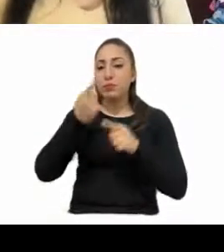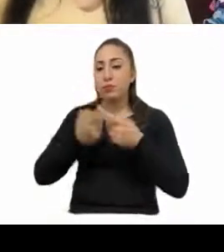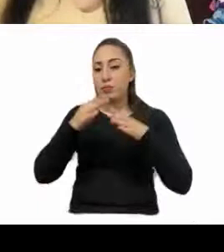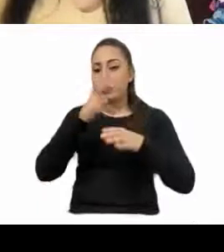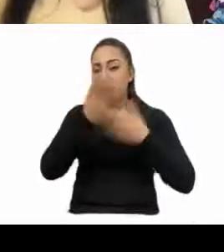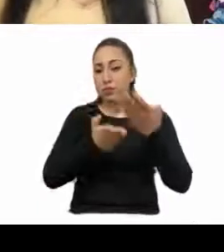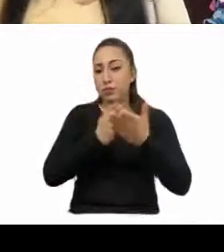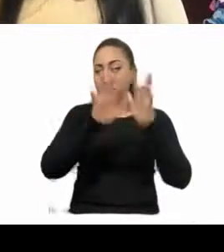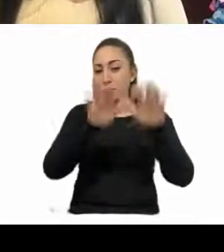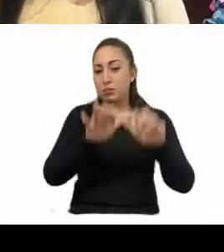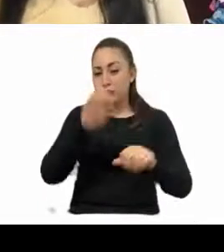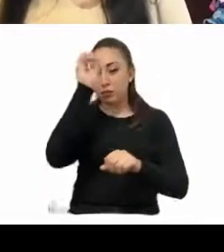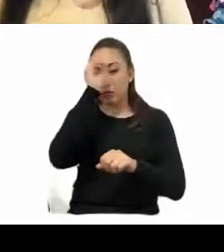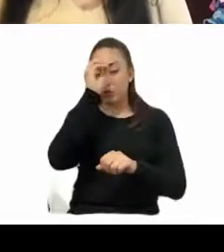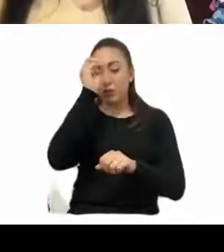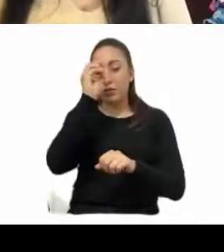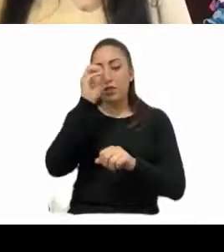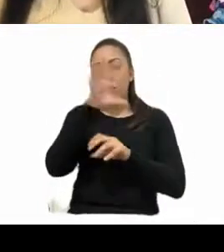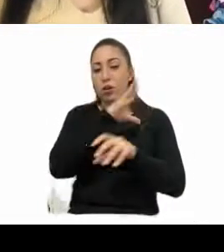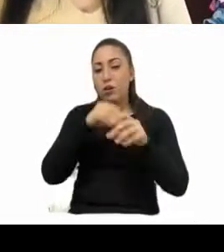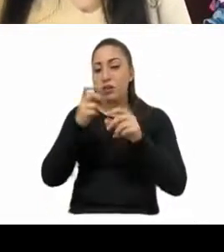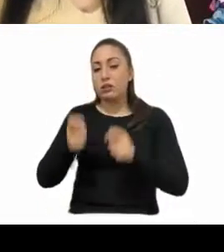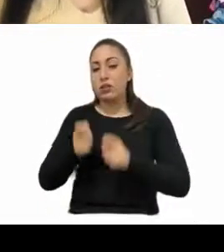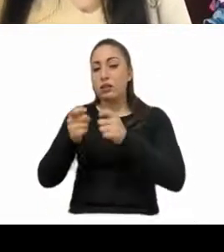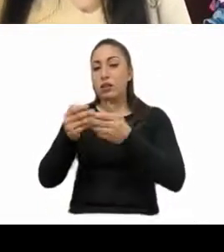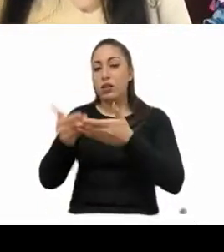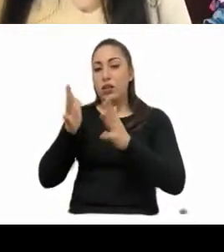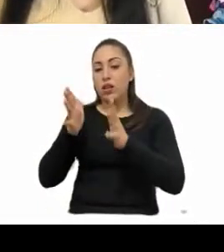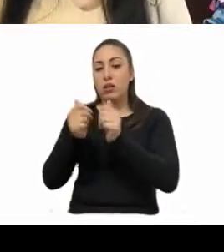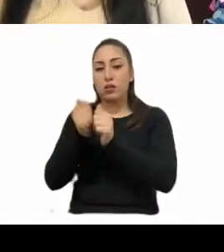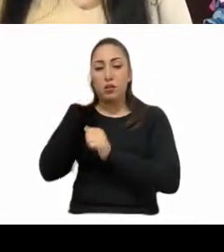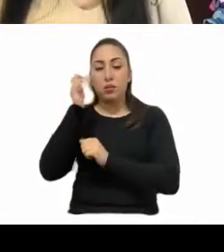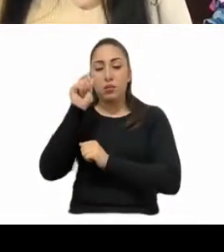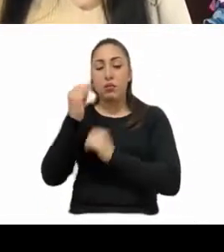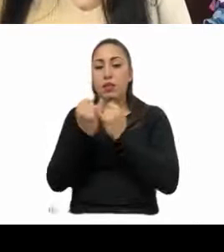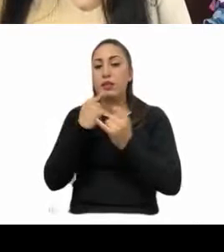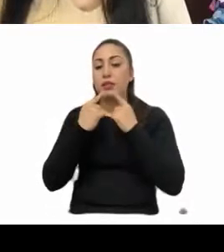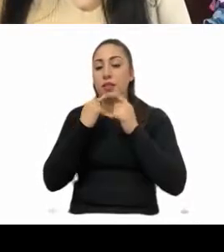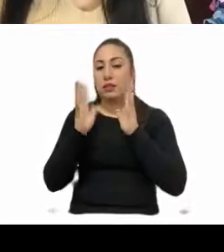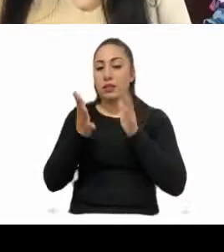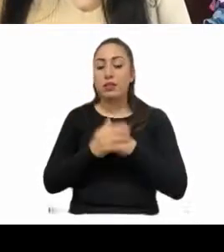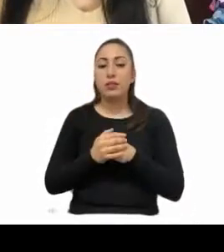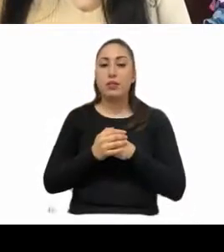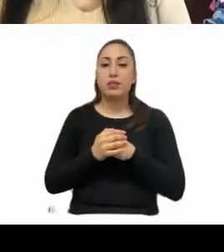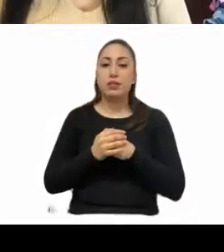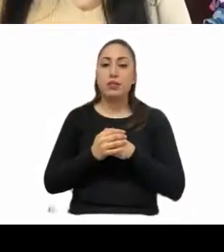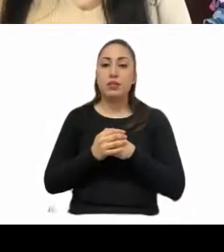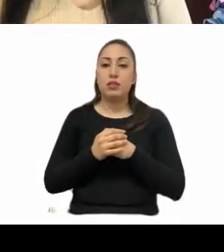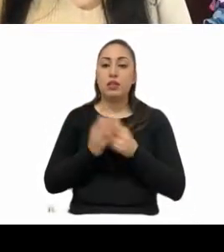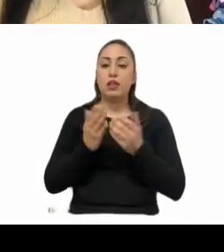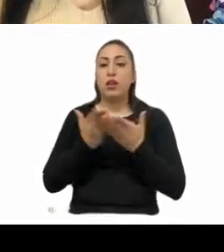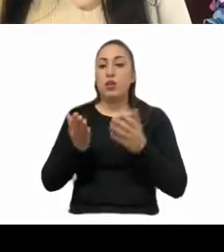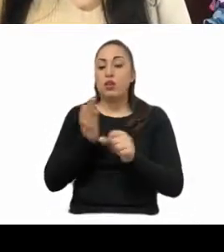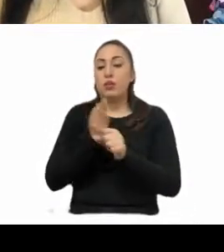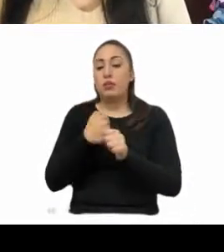presente opinión, toda vez que el documento fue distribuido y discutido oportunamente, y en consecuencia se proceda a